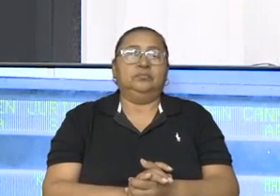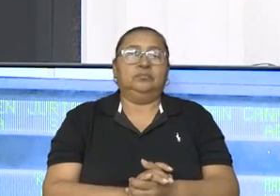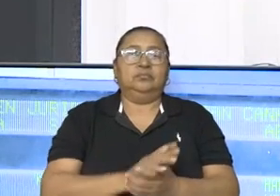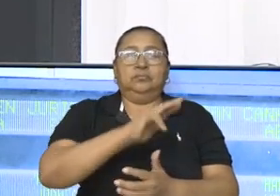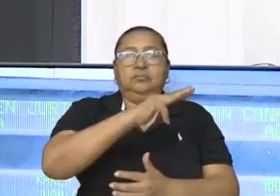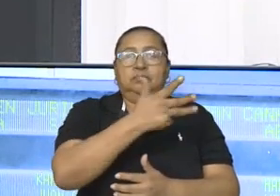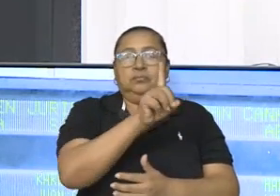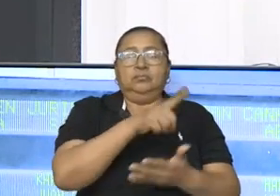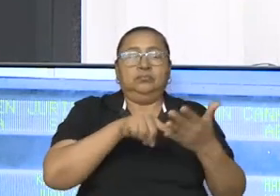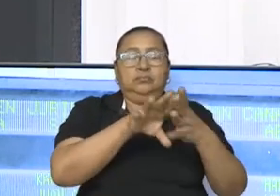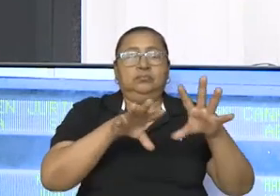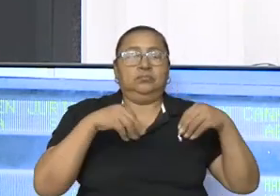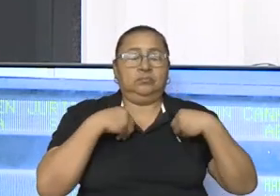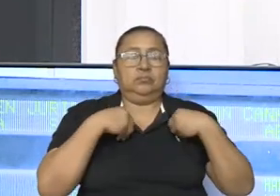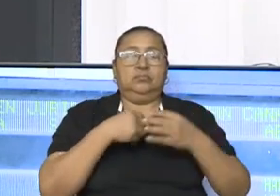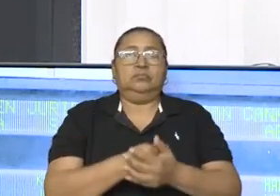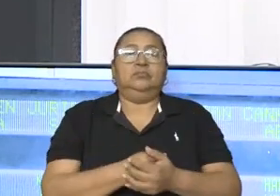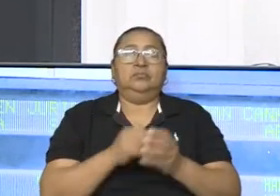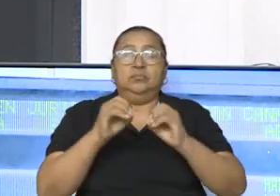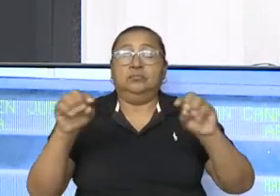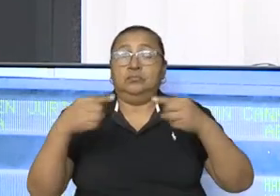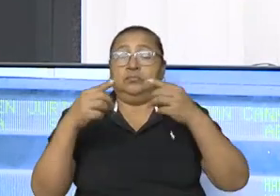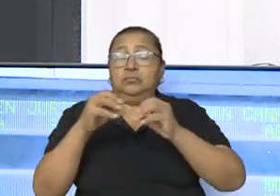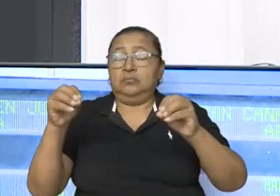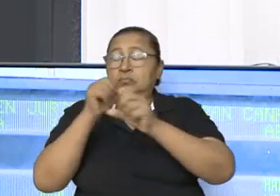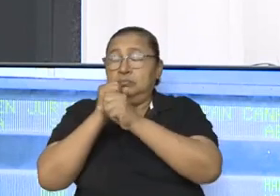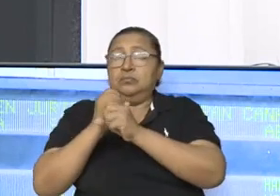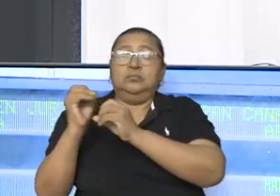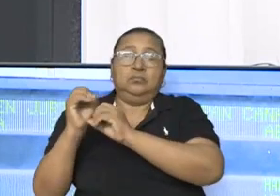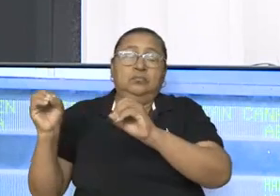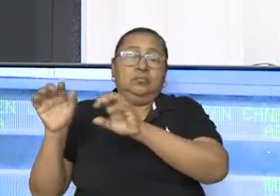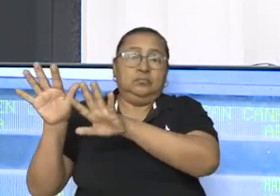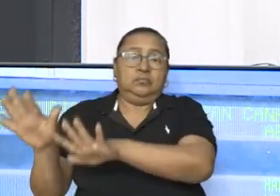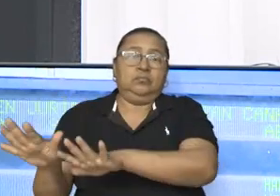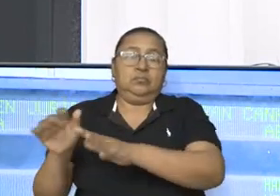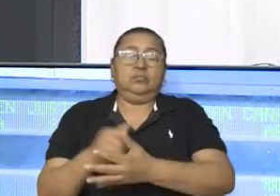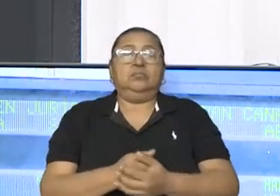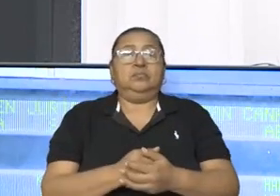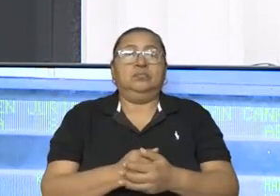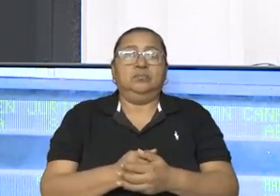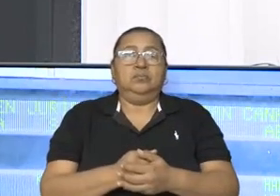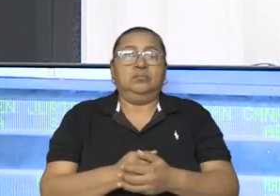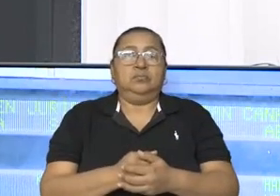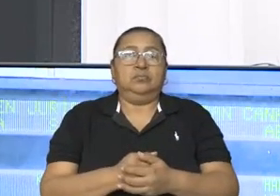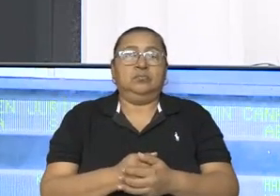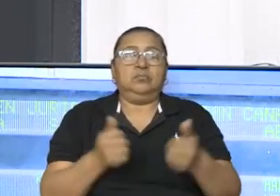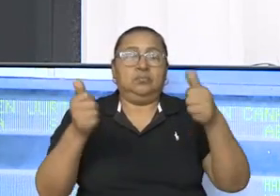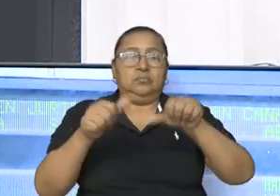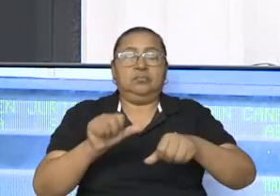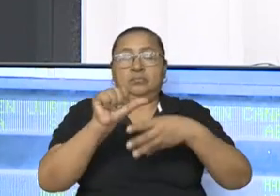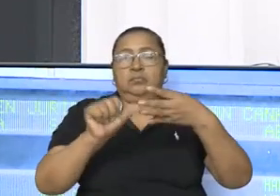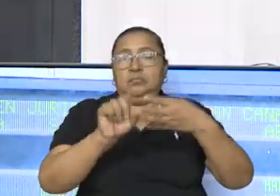Noventa y un votos a favor, cero en contra, cero abstenciones, cero presente. Se